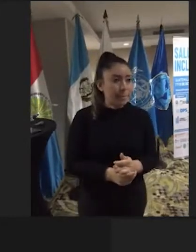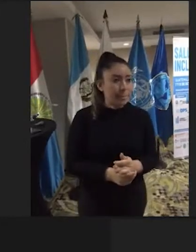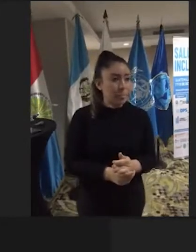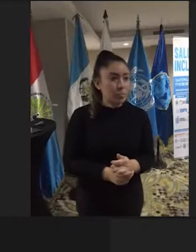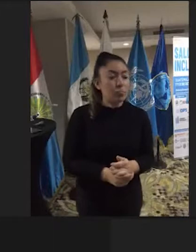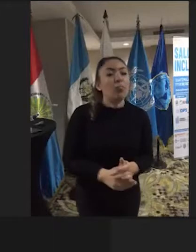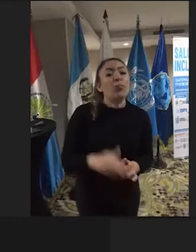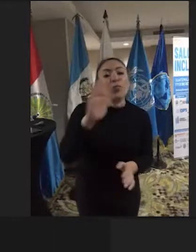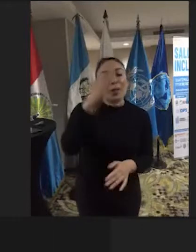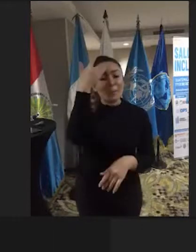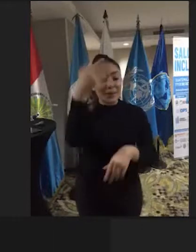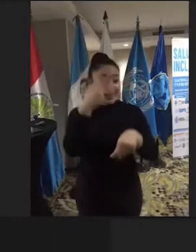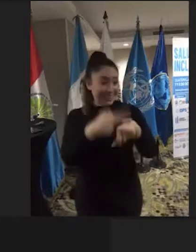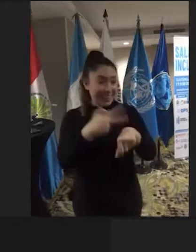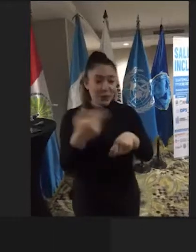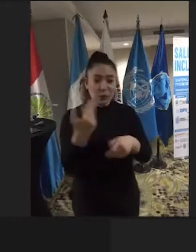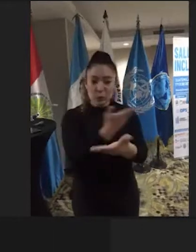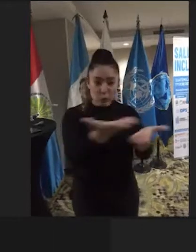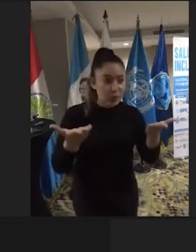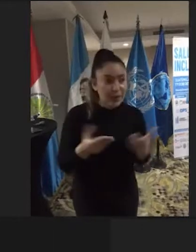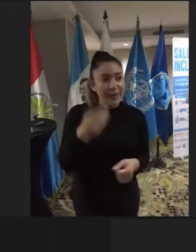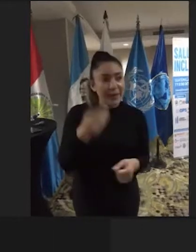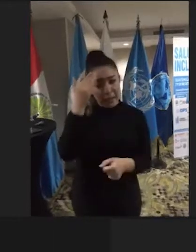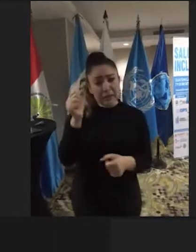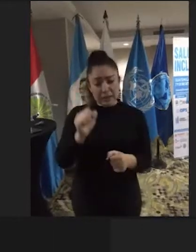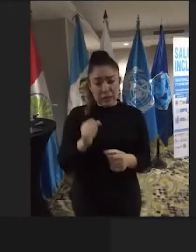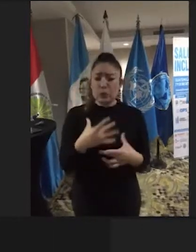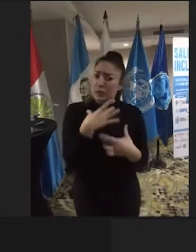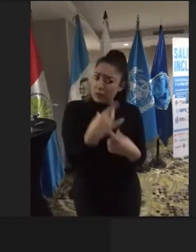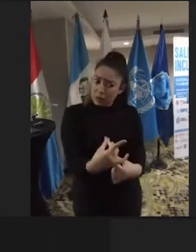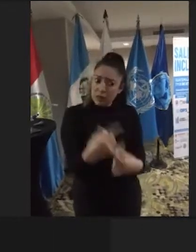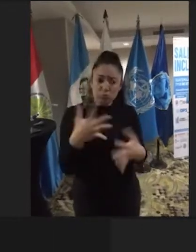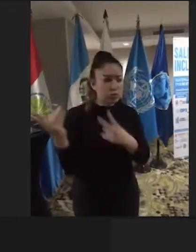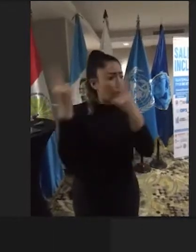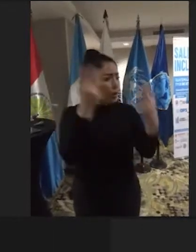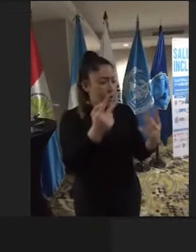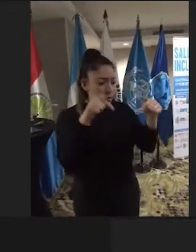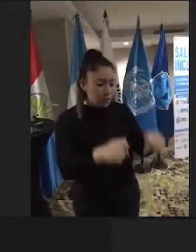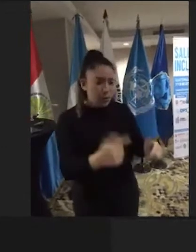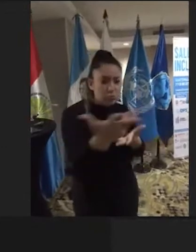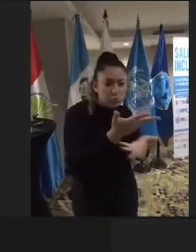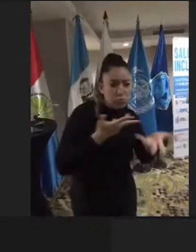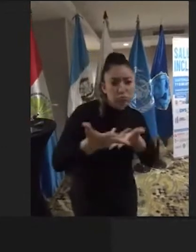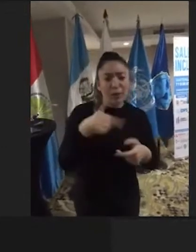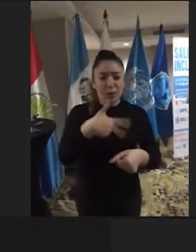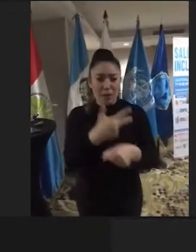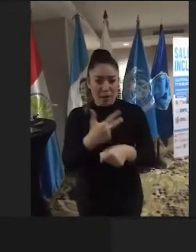Muy buenas tardes con todos ustedes, gracias. Ha sido muy interesante venir aquí a este encuentro en Guatemala.